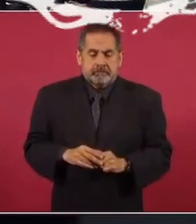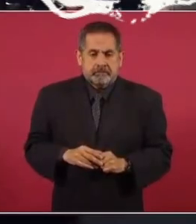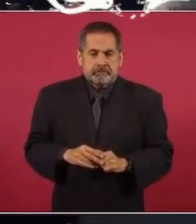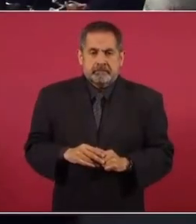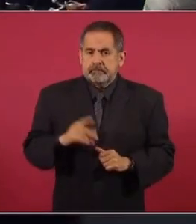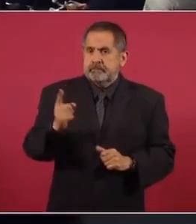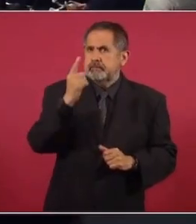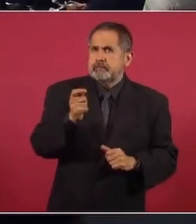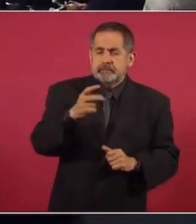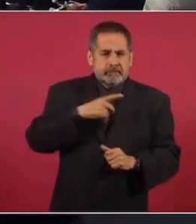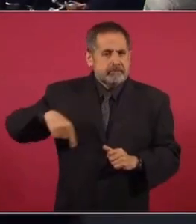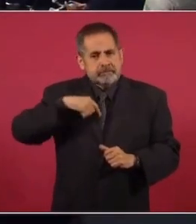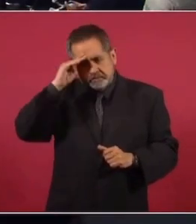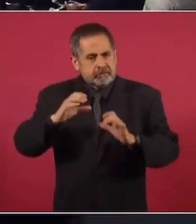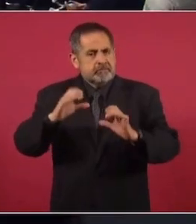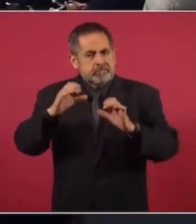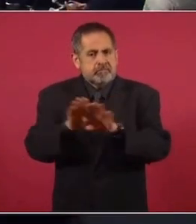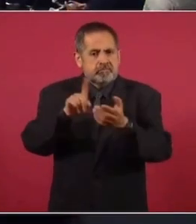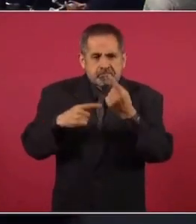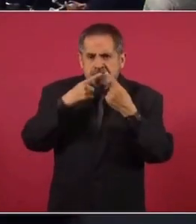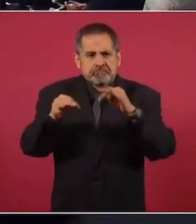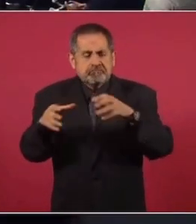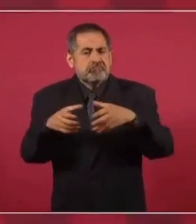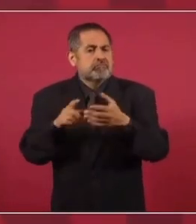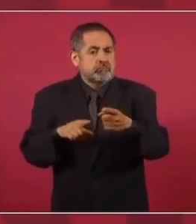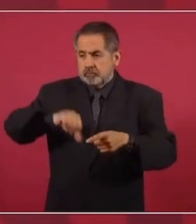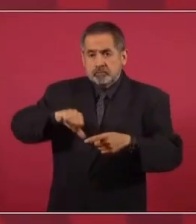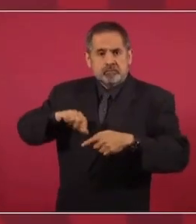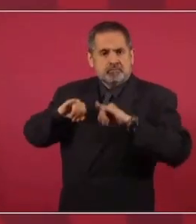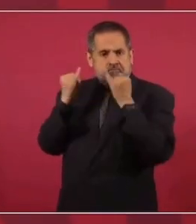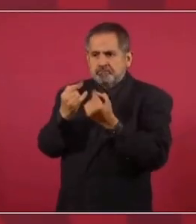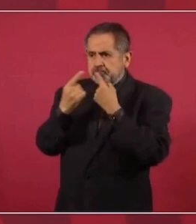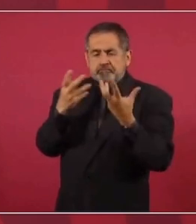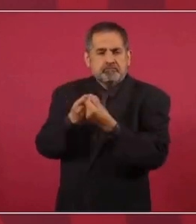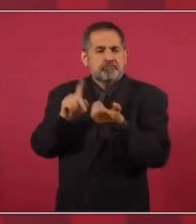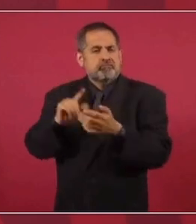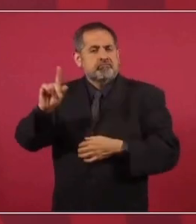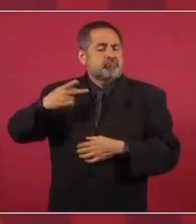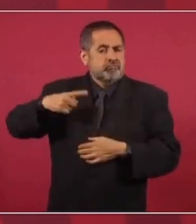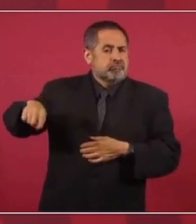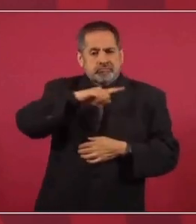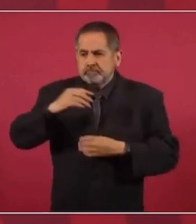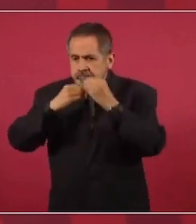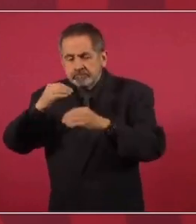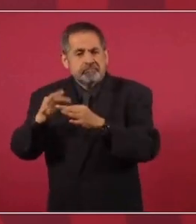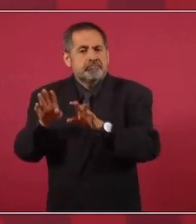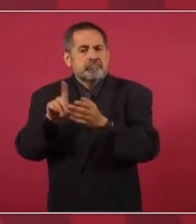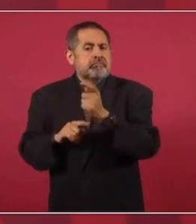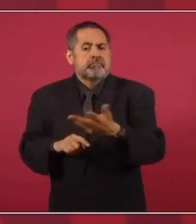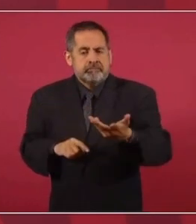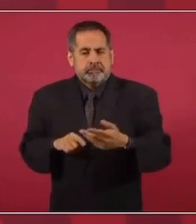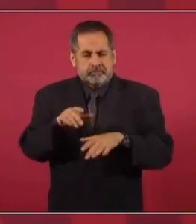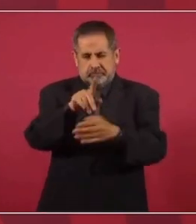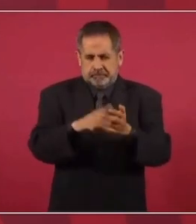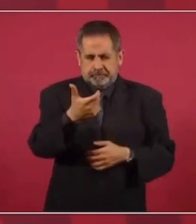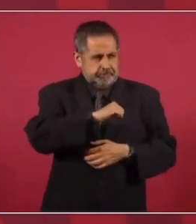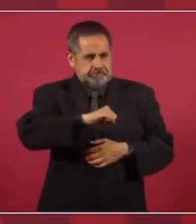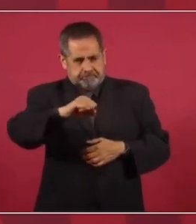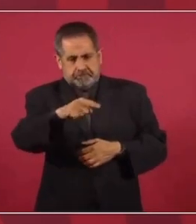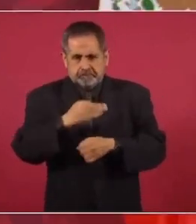Lo único que tenemos que cuidar, y ya estamos trabajando en eso, hoy tengo una reunión con productores y distribuidores de alimentos, es lo de la inflación.